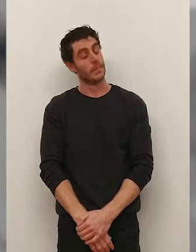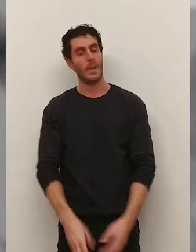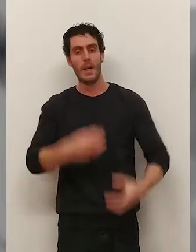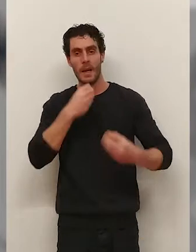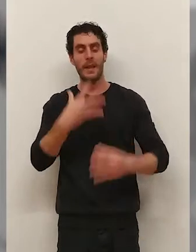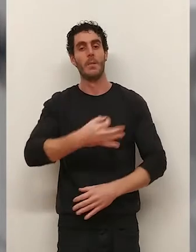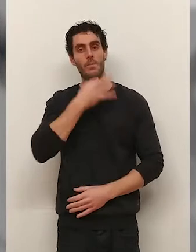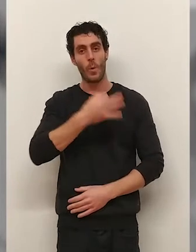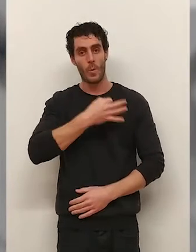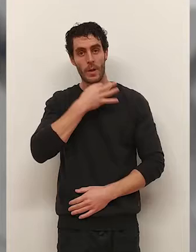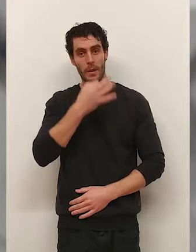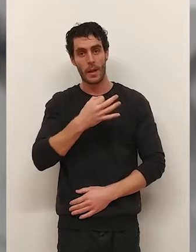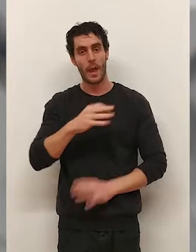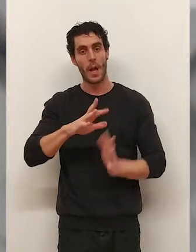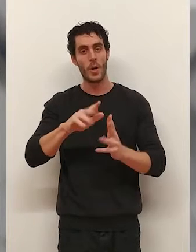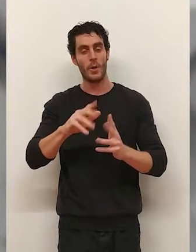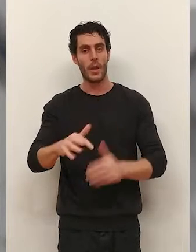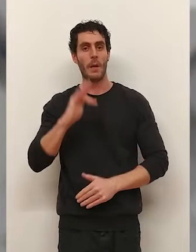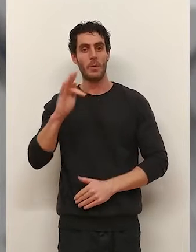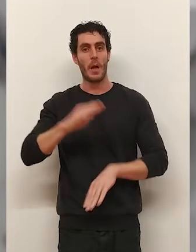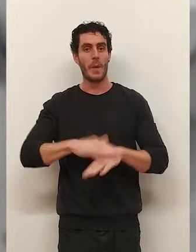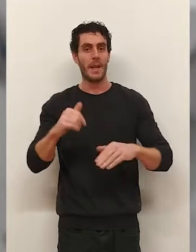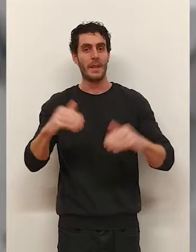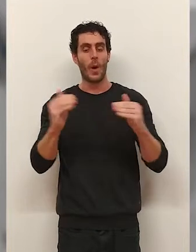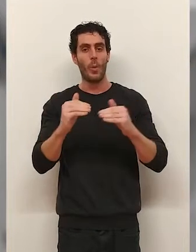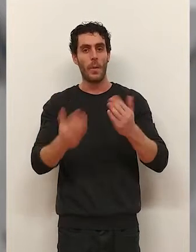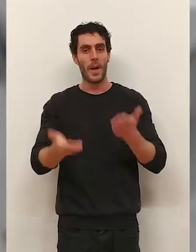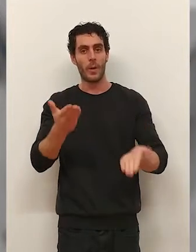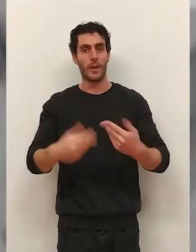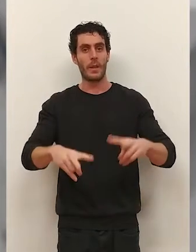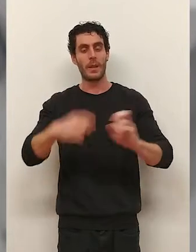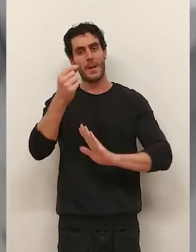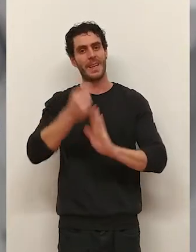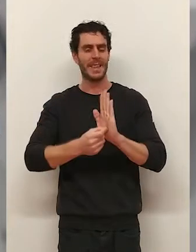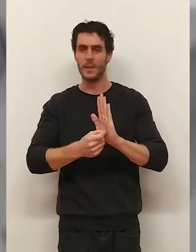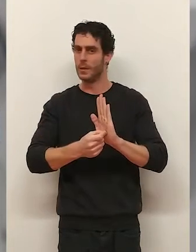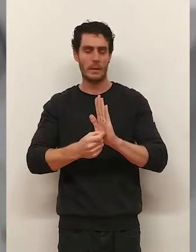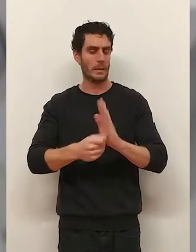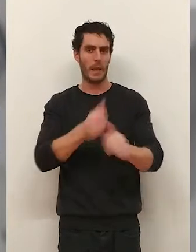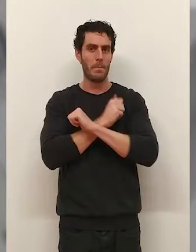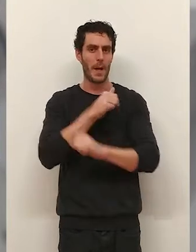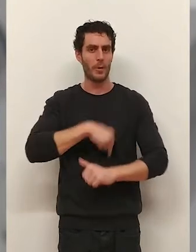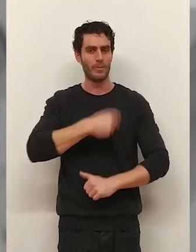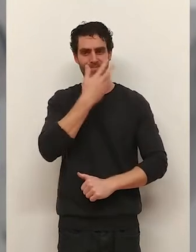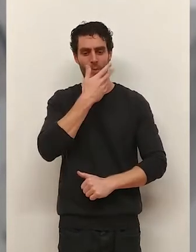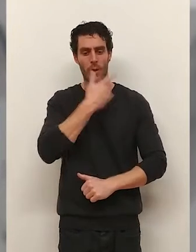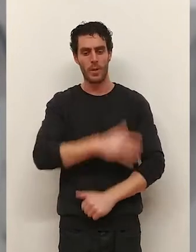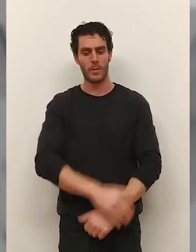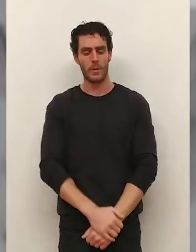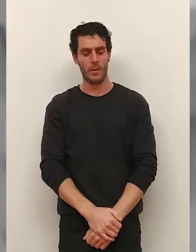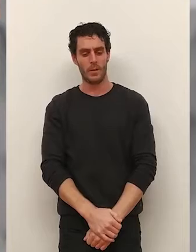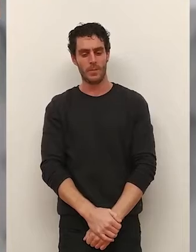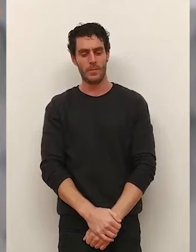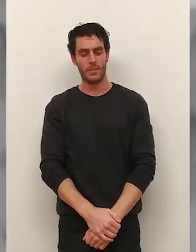¿Qué tal, señoras y señores? Muy buenas tardes. Buenas noticias para este jueves que contrastan con los datos del paro que hoy hemos conocido.